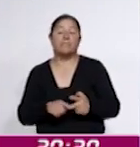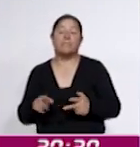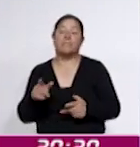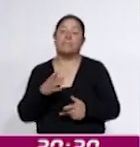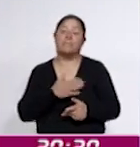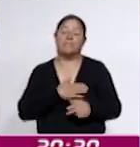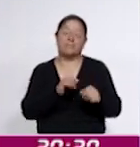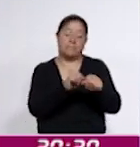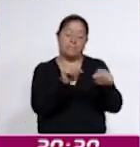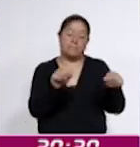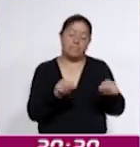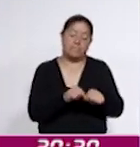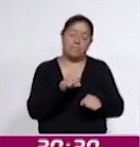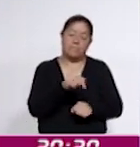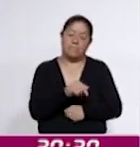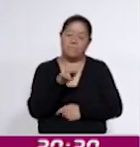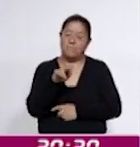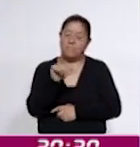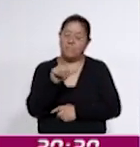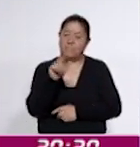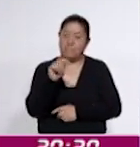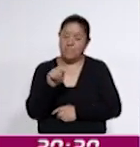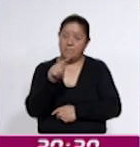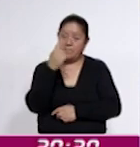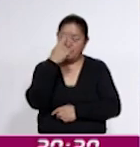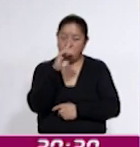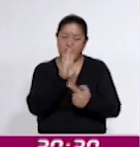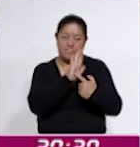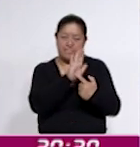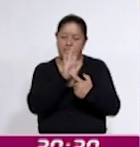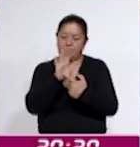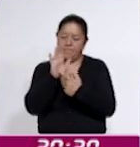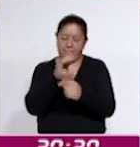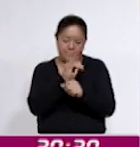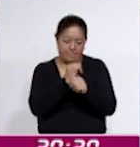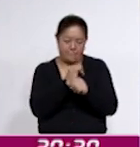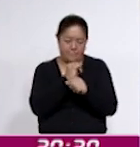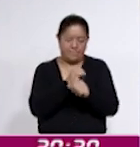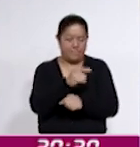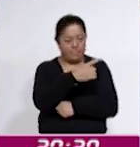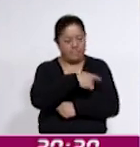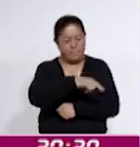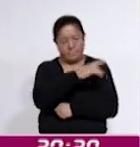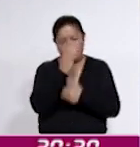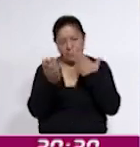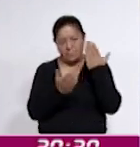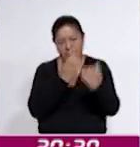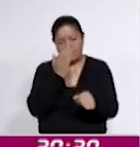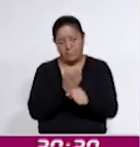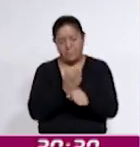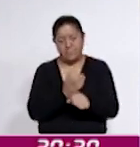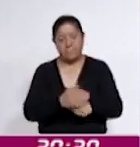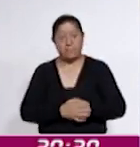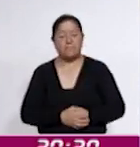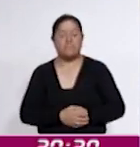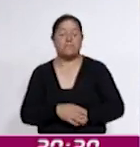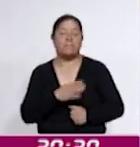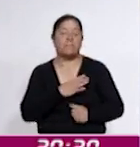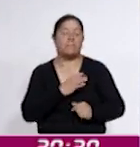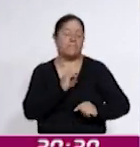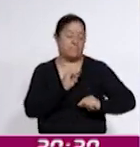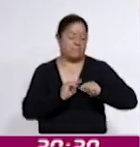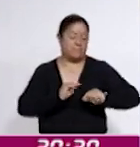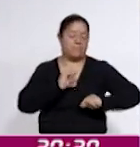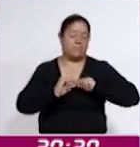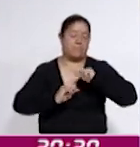Autónoma de Tlaxcala, con la inquietud de mostrar las investigaciones y los avances de tesis de nuestros estudiantes. Fue evolucionando poco a poco